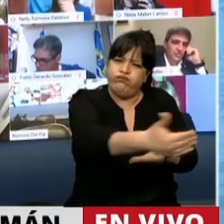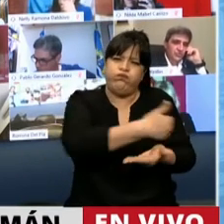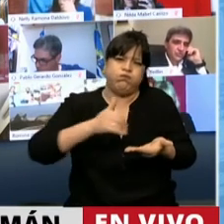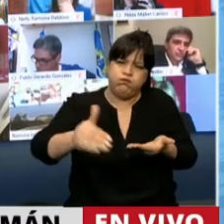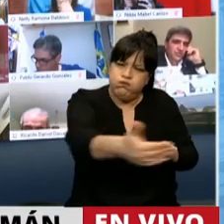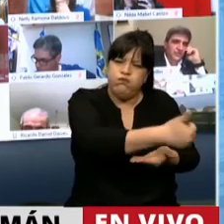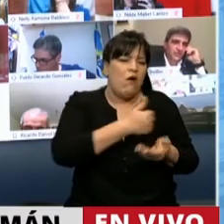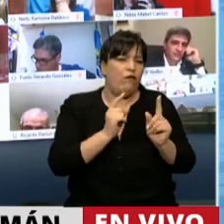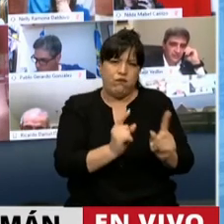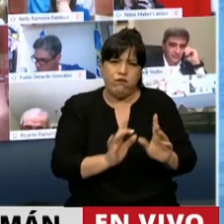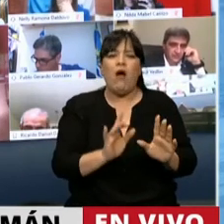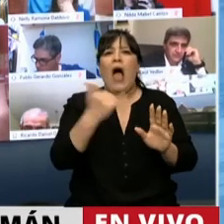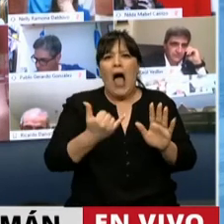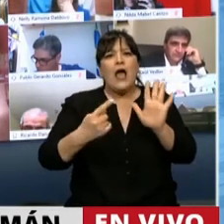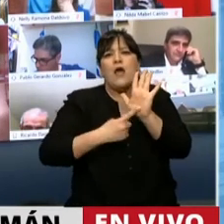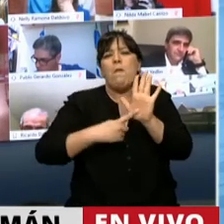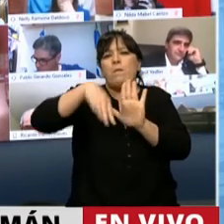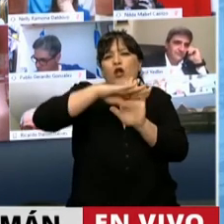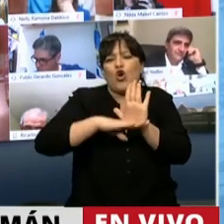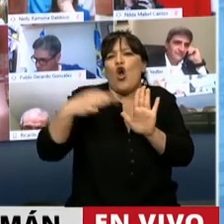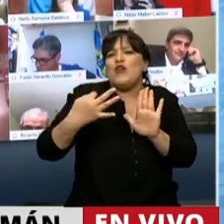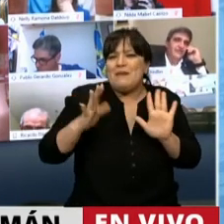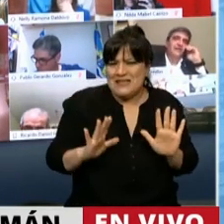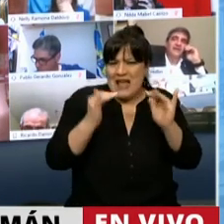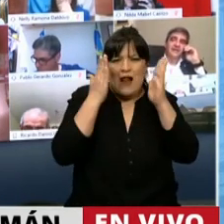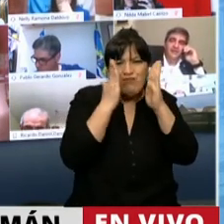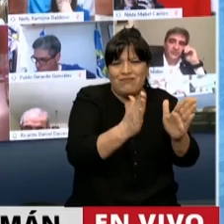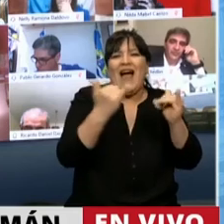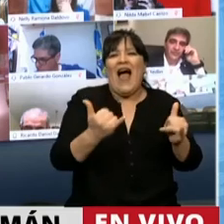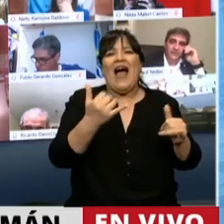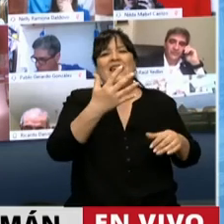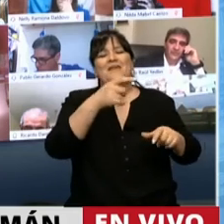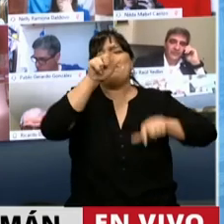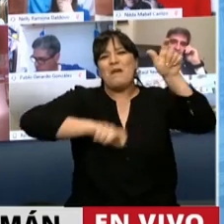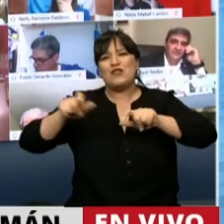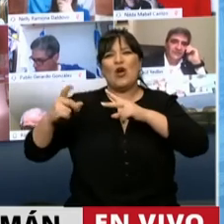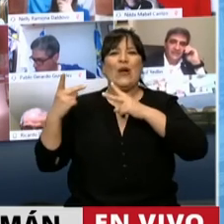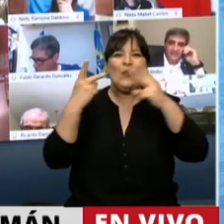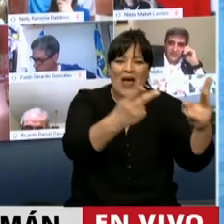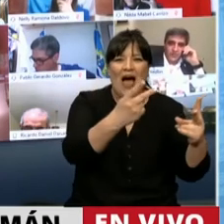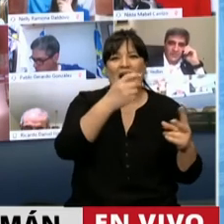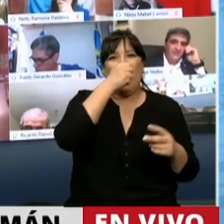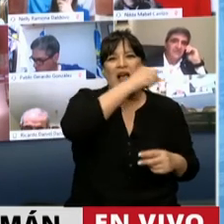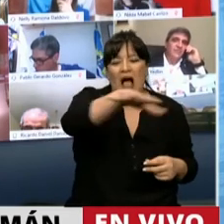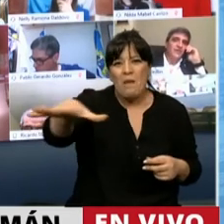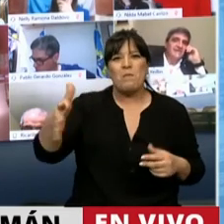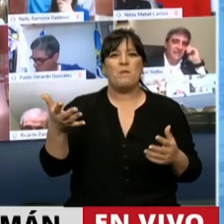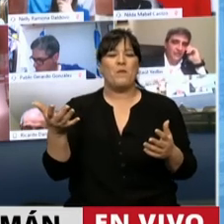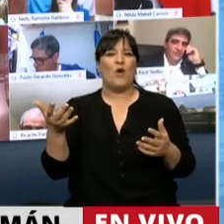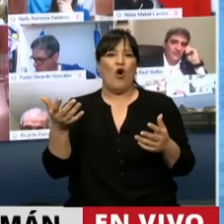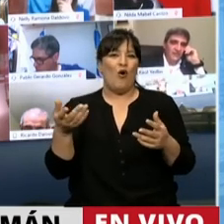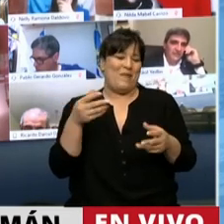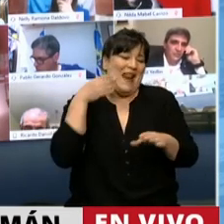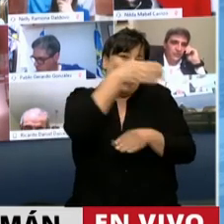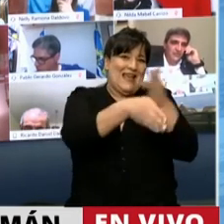mantuvieron con protocolos especiales, el traslado de los trabajadores, se dio, como